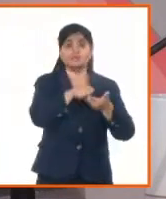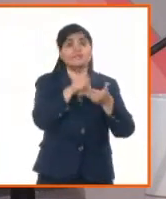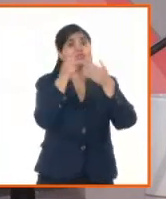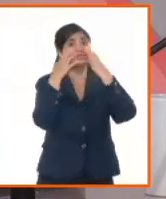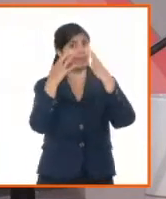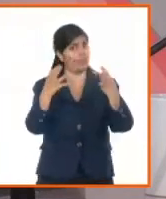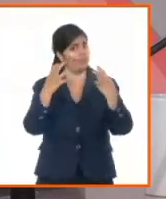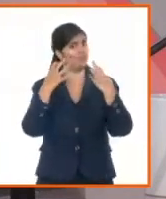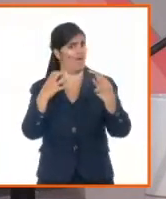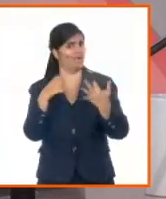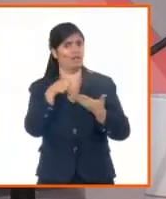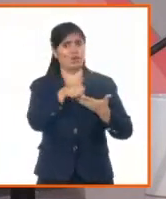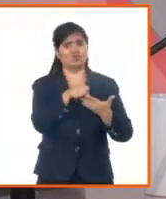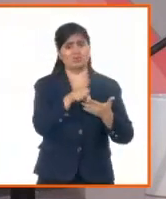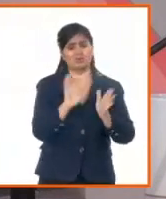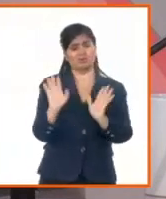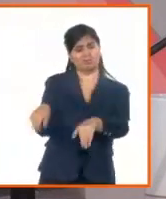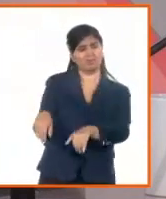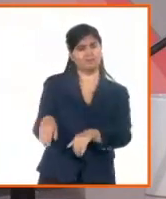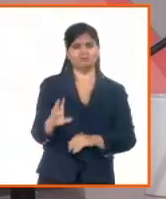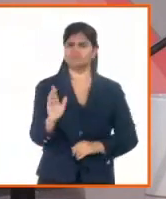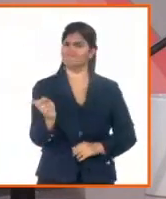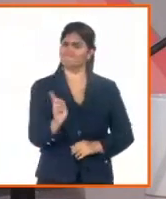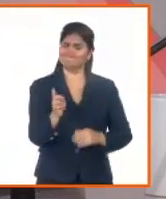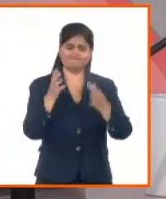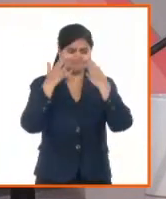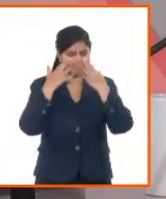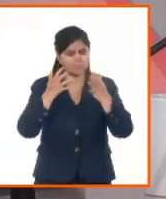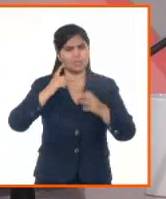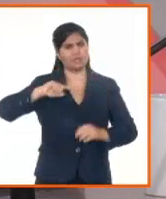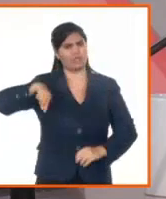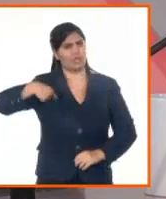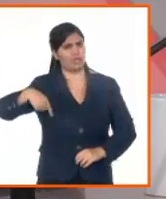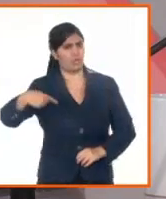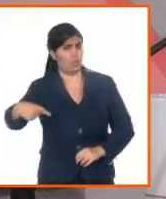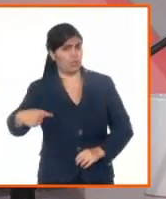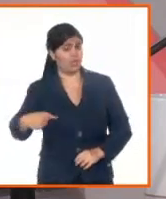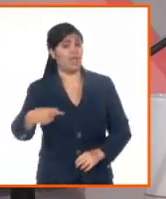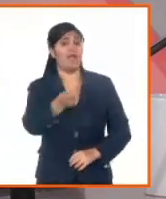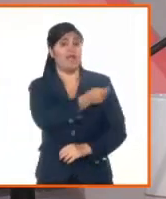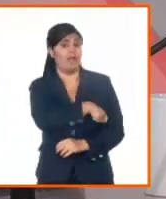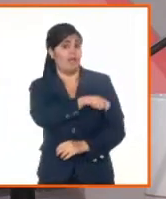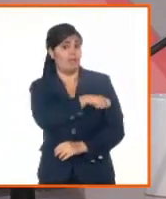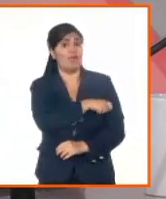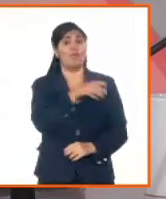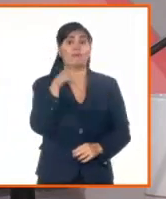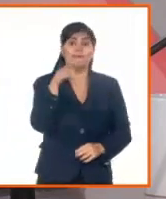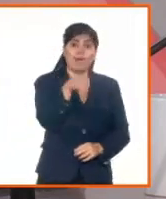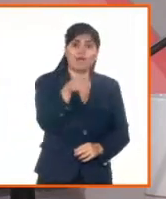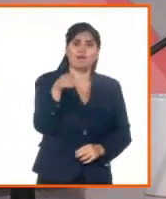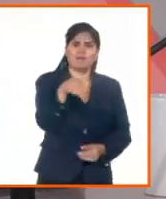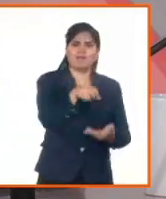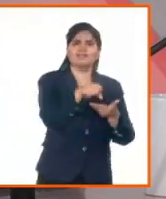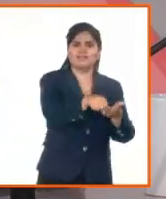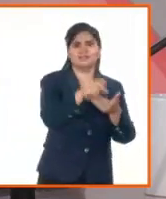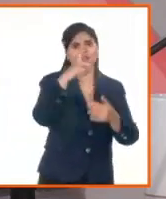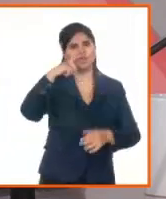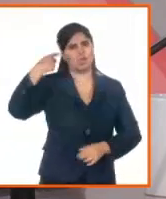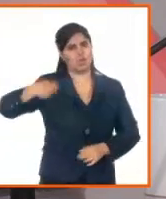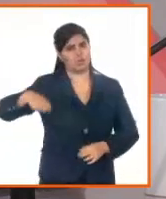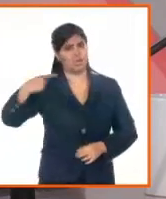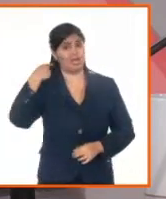población tiene que enfrentar frecuentemente y, sobre todo en los últimos años, se han incrementado